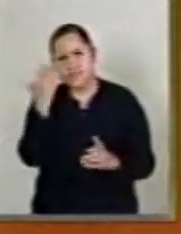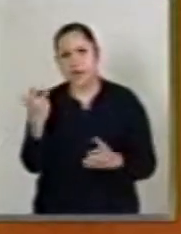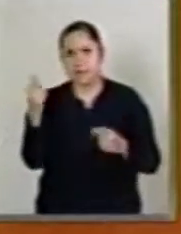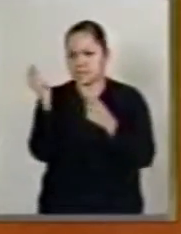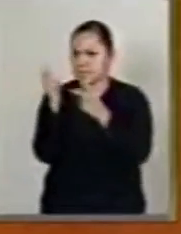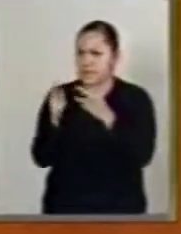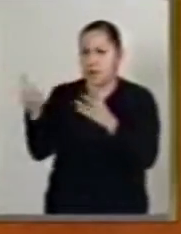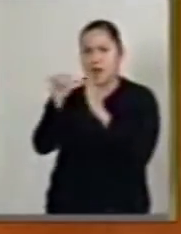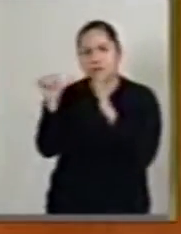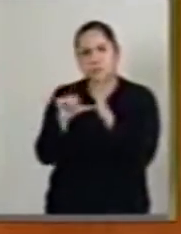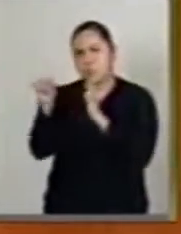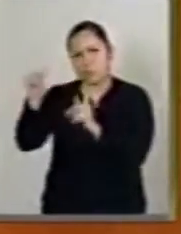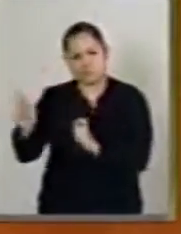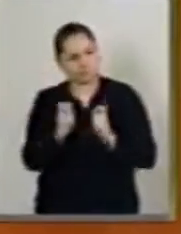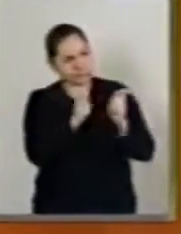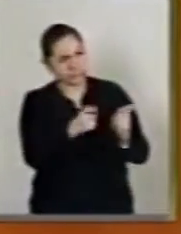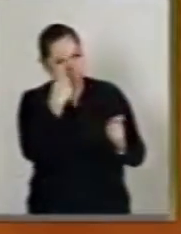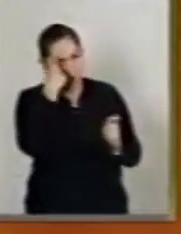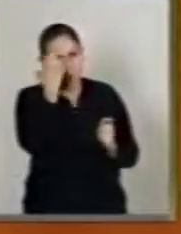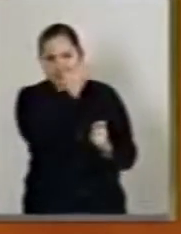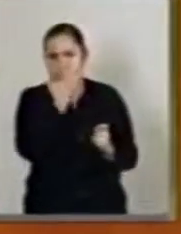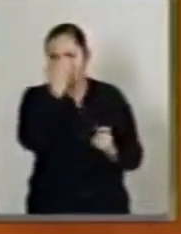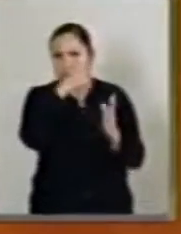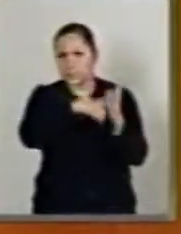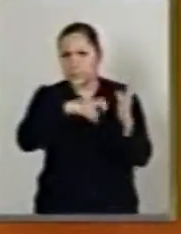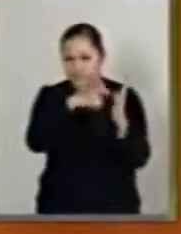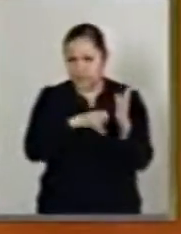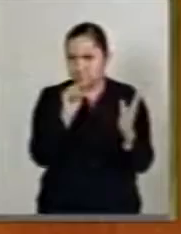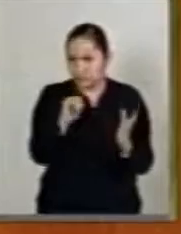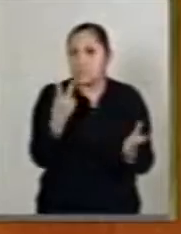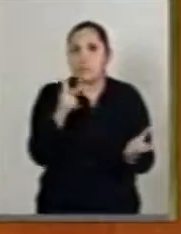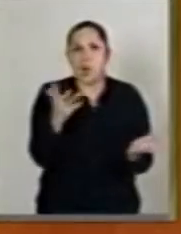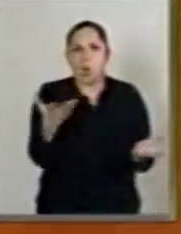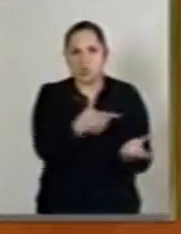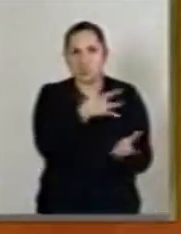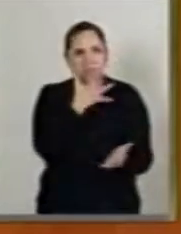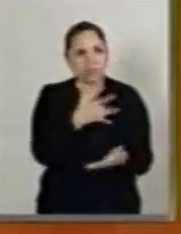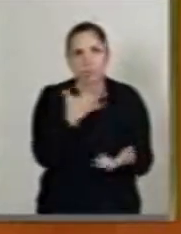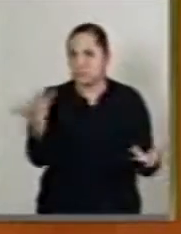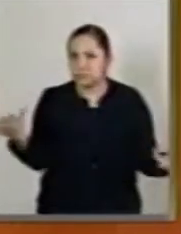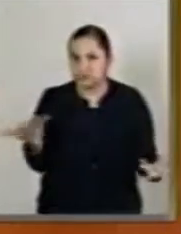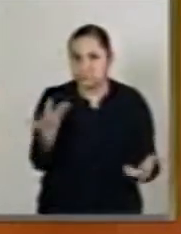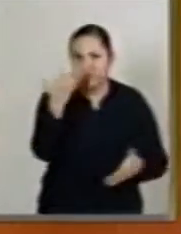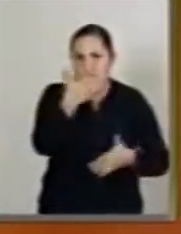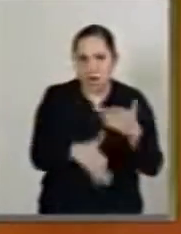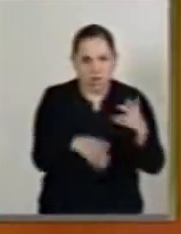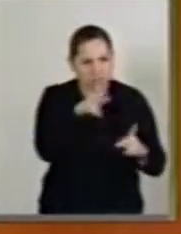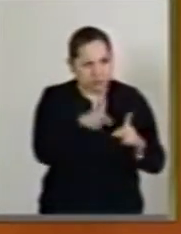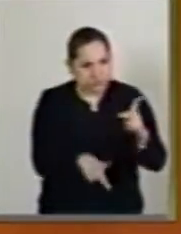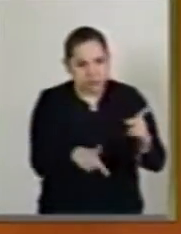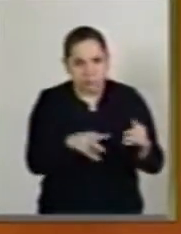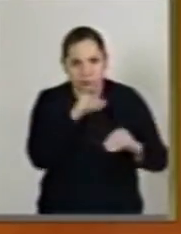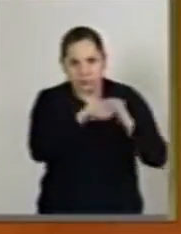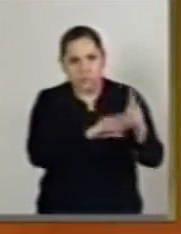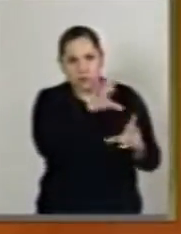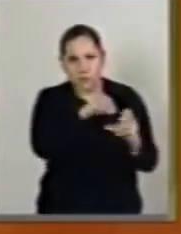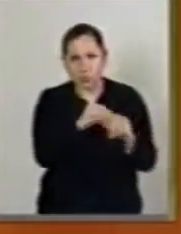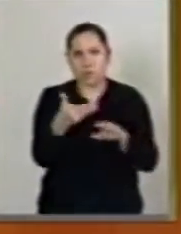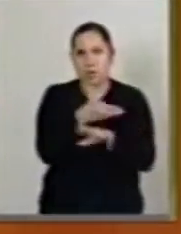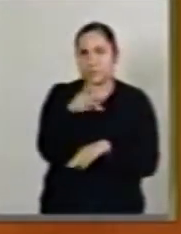cortos otra vez. Como dijo en su momento Juan Pardinas, ganó la mezquindad, porque a los